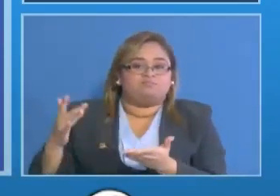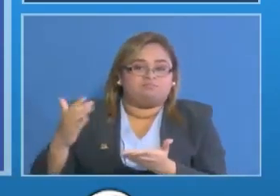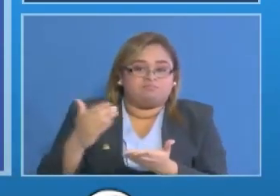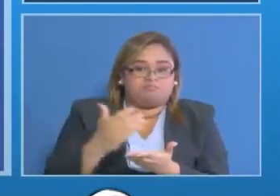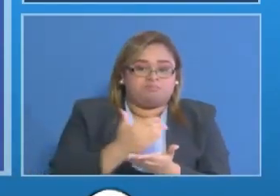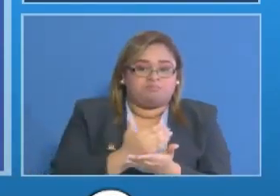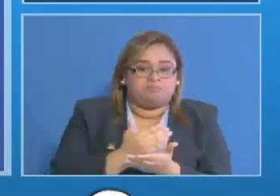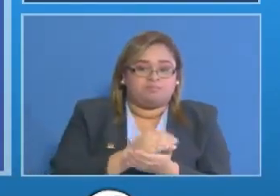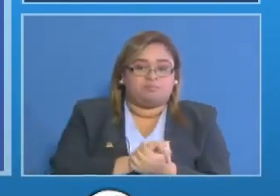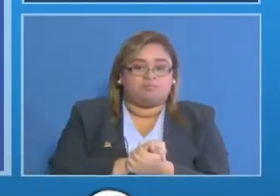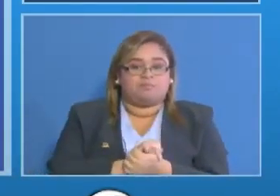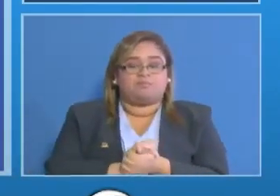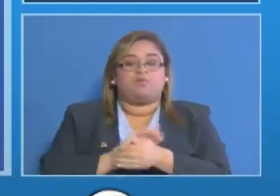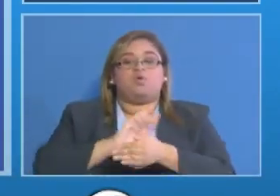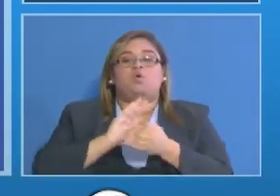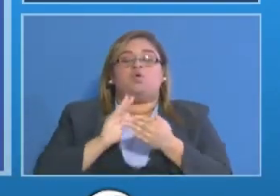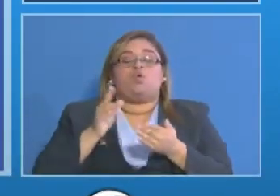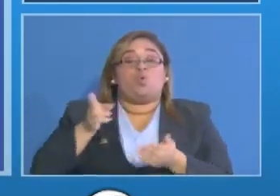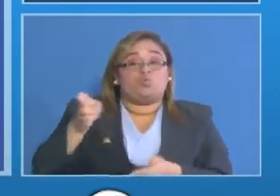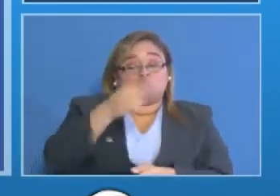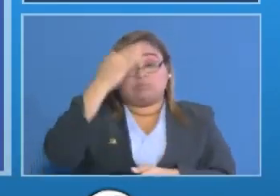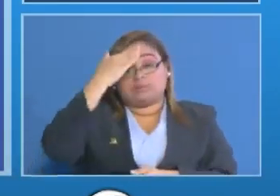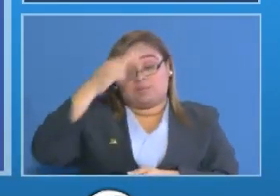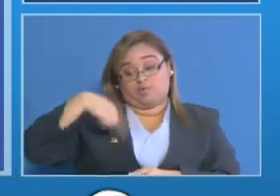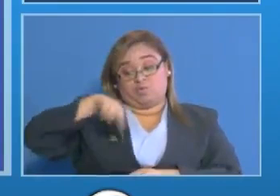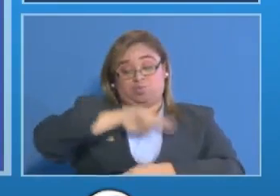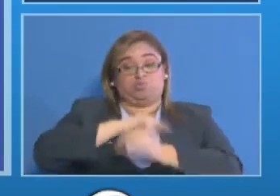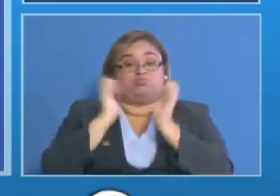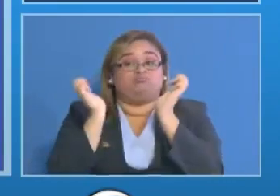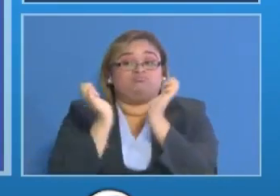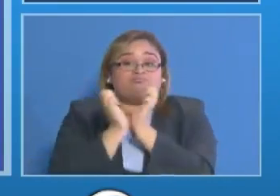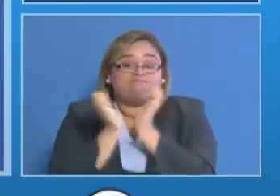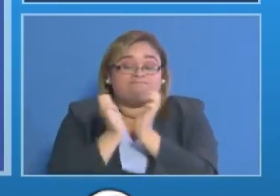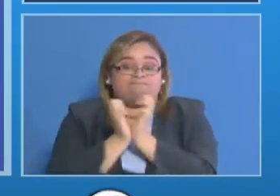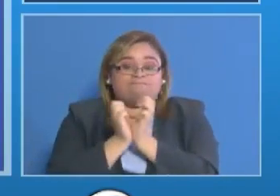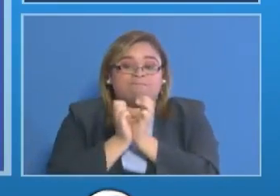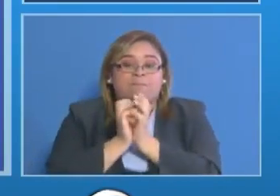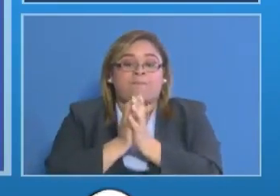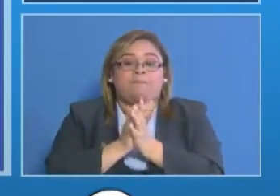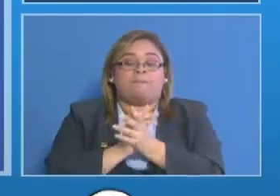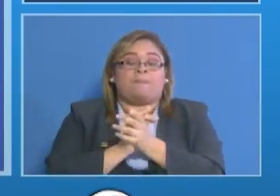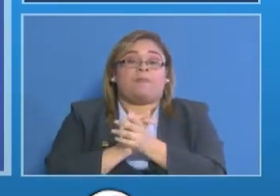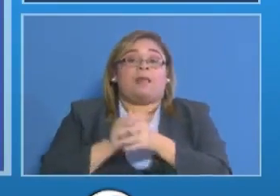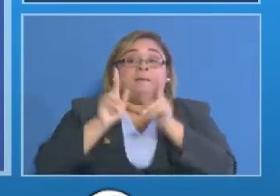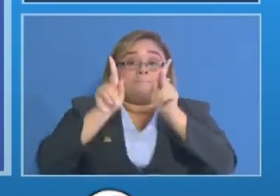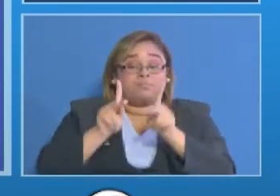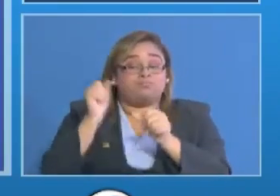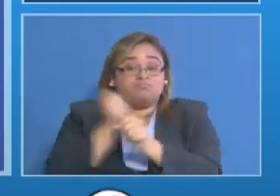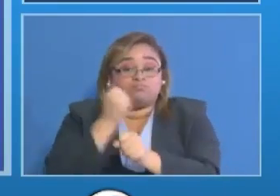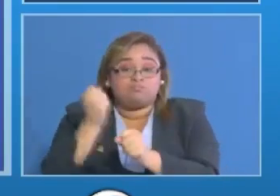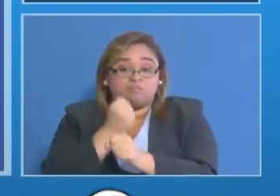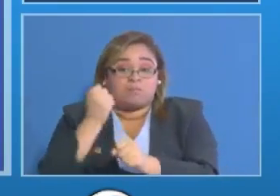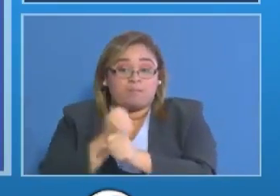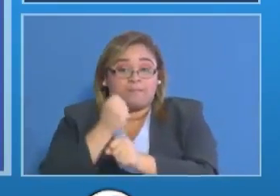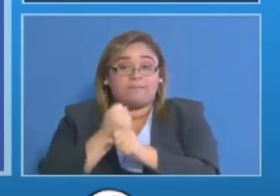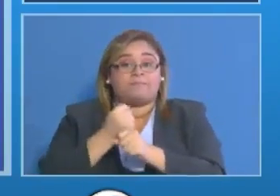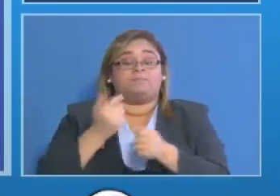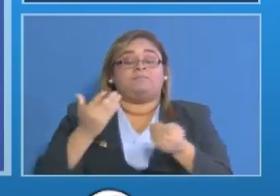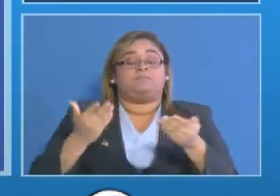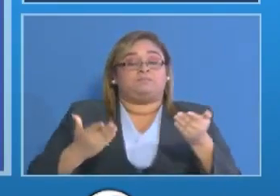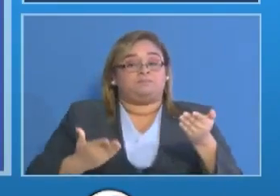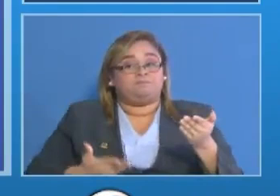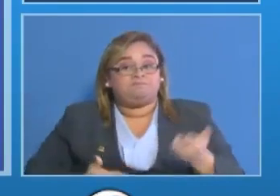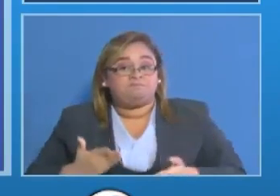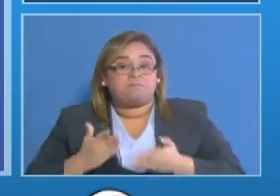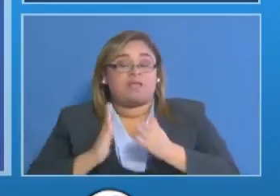como todo el mundo sabe nosotros dependemos la caja del seguro social de que los trabajadores y los empleadores a